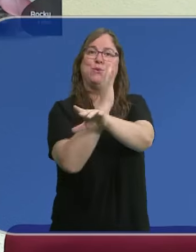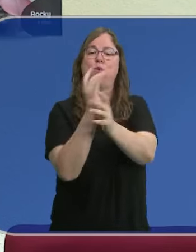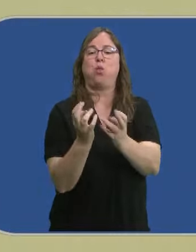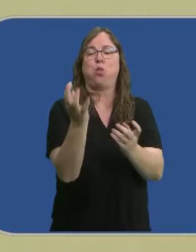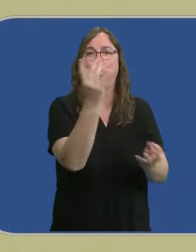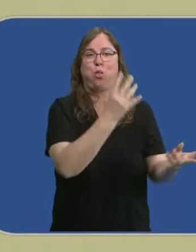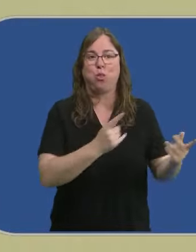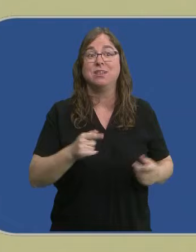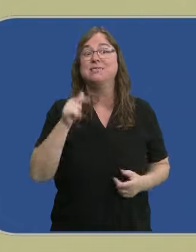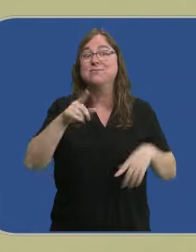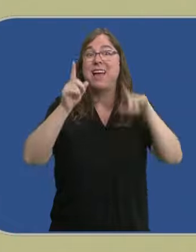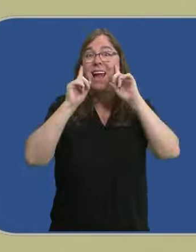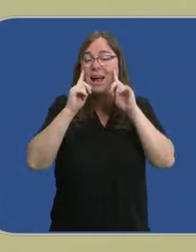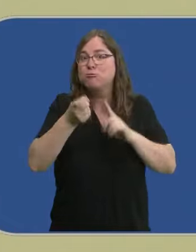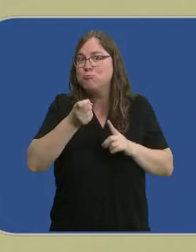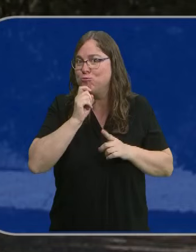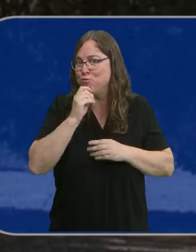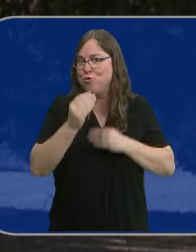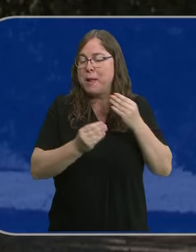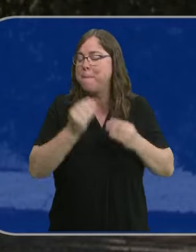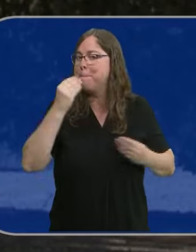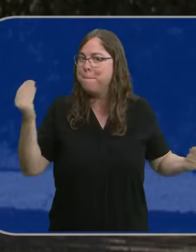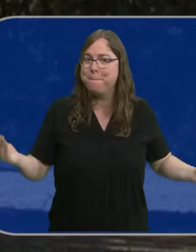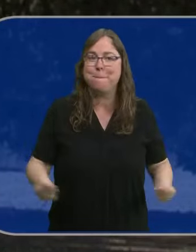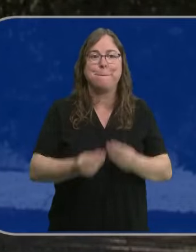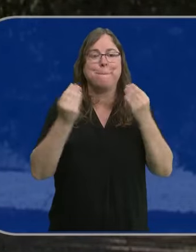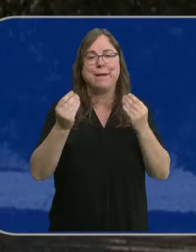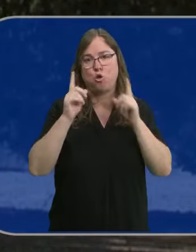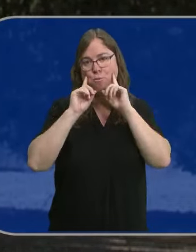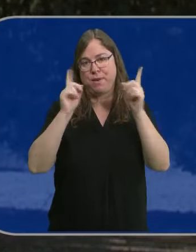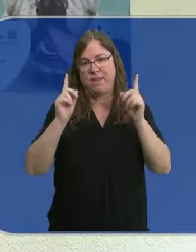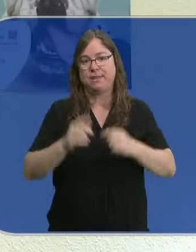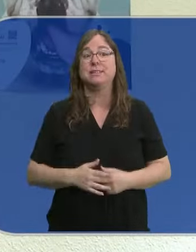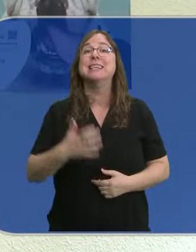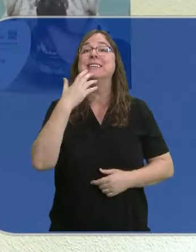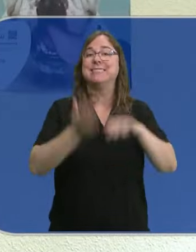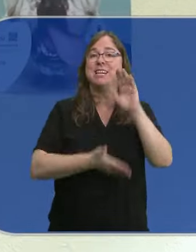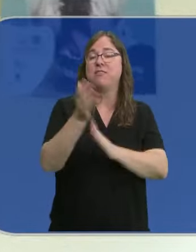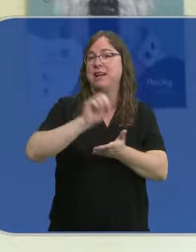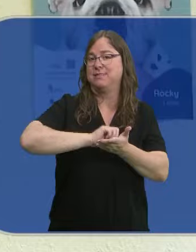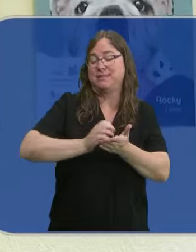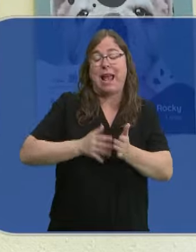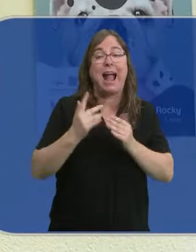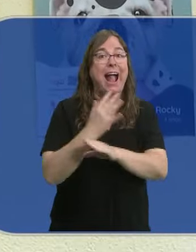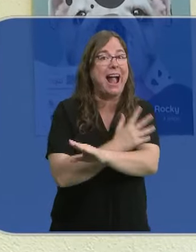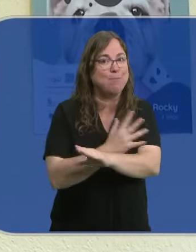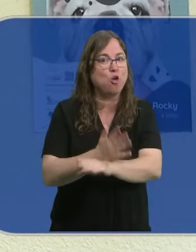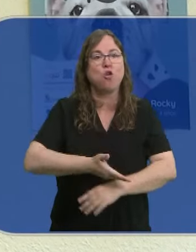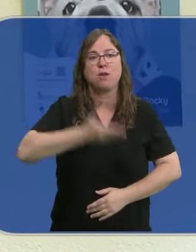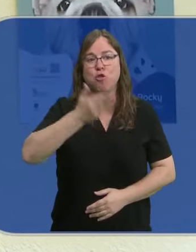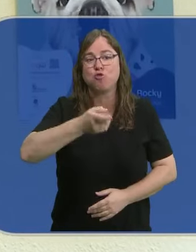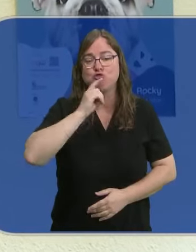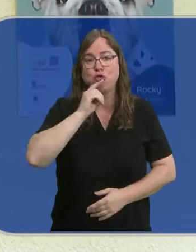los matorrales. En estos casos, como suele decirse, el mejor arma es la prevención. Si vas a salir al campo lo importante es ir